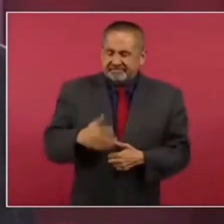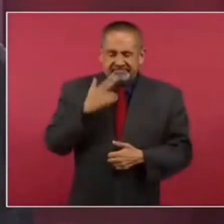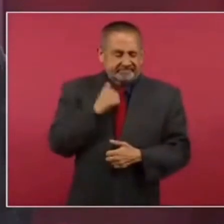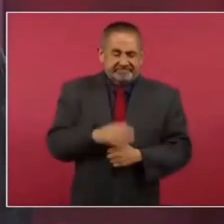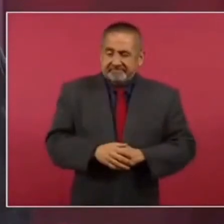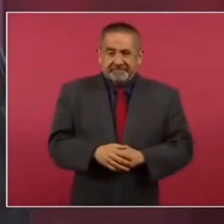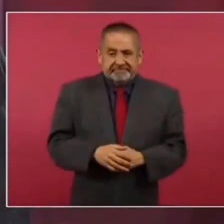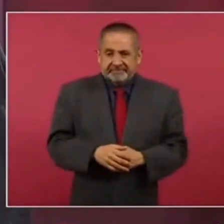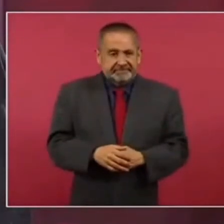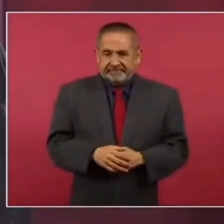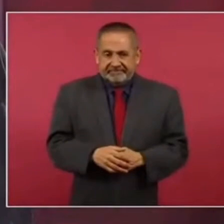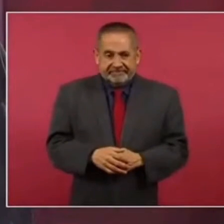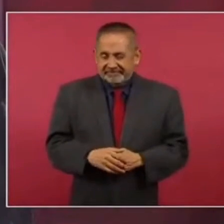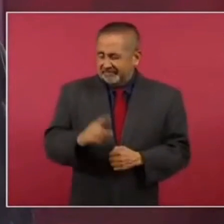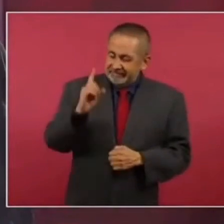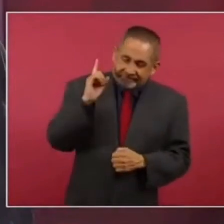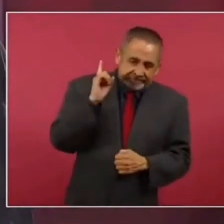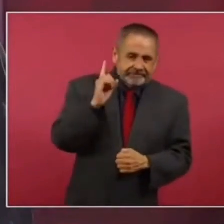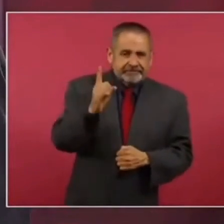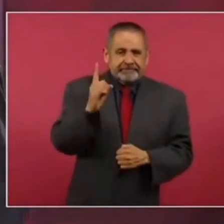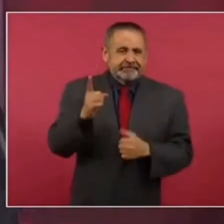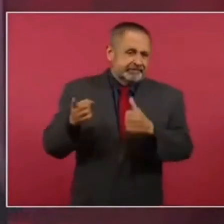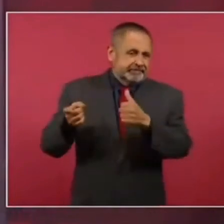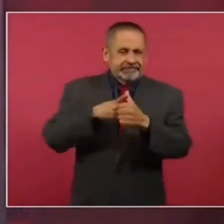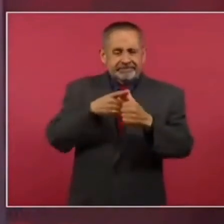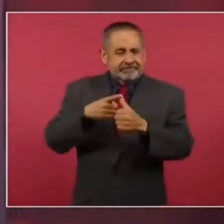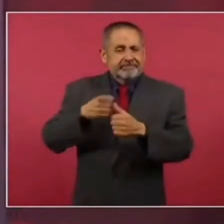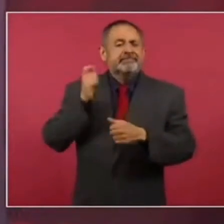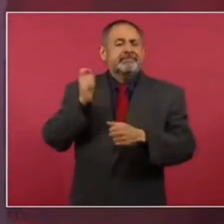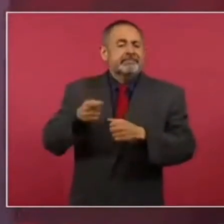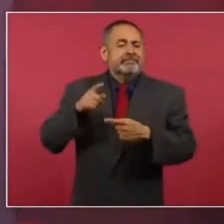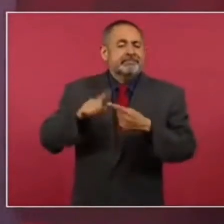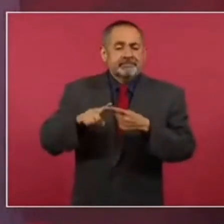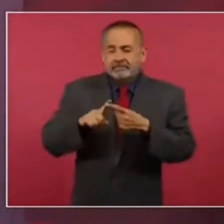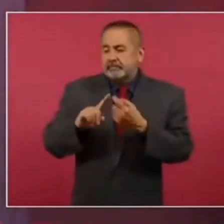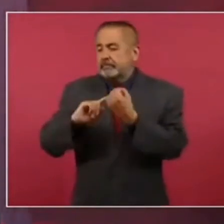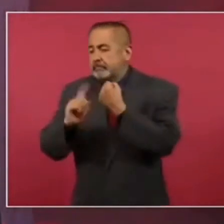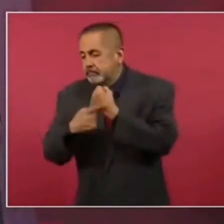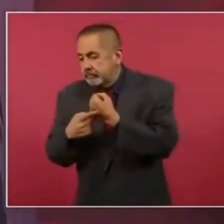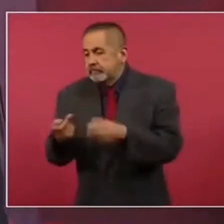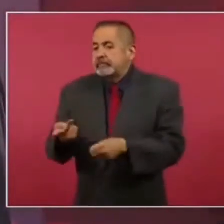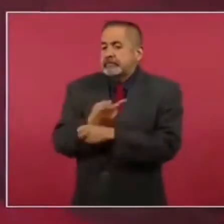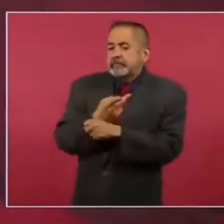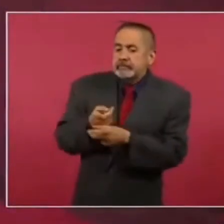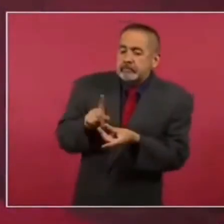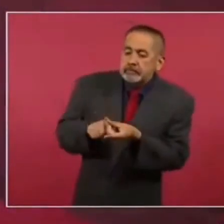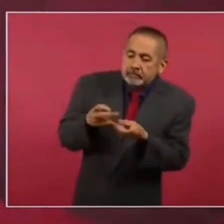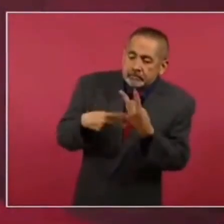es atender las causas.